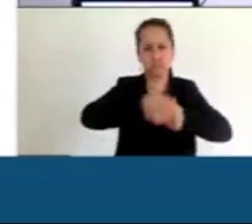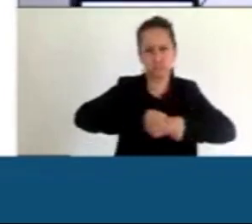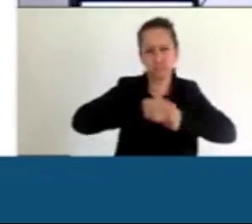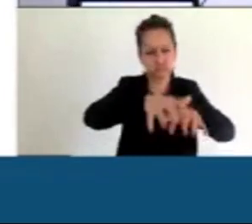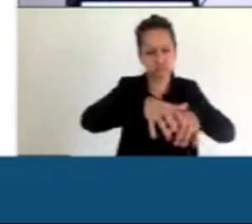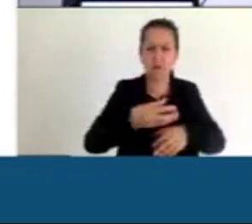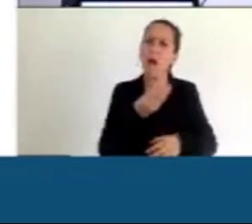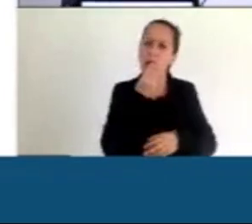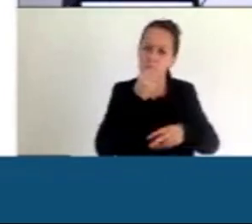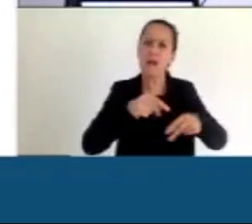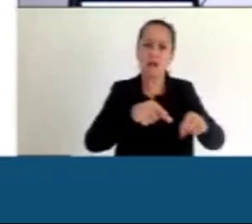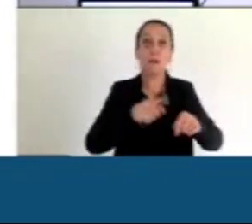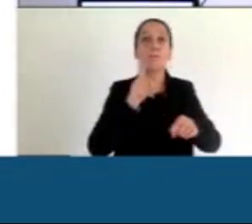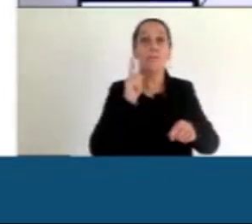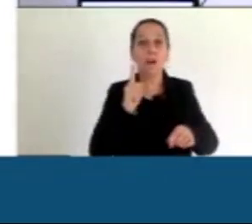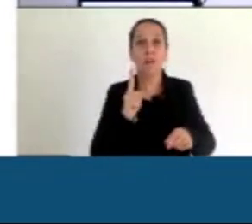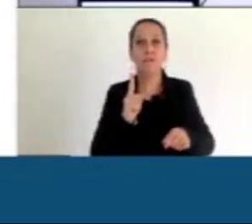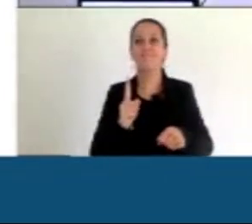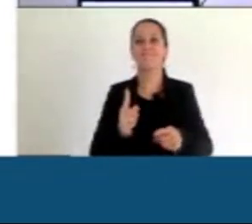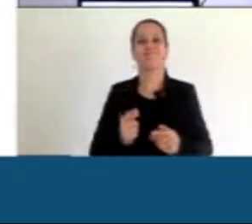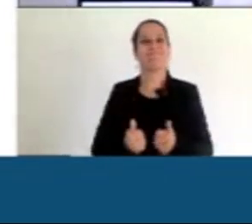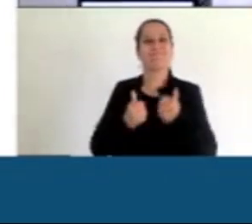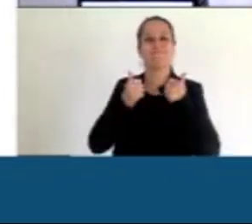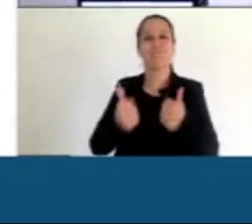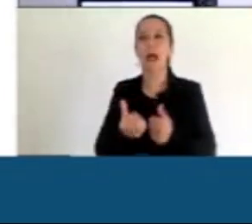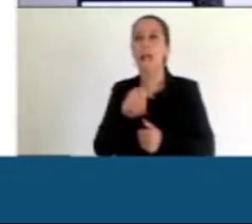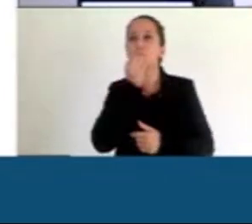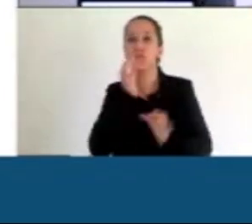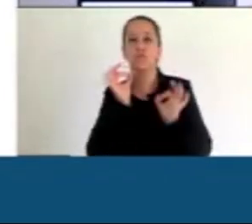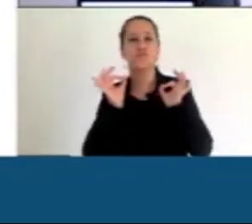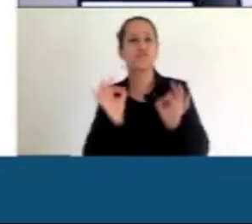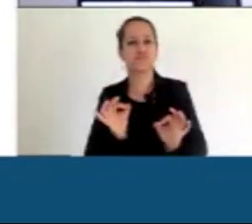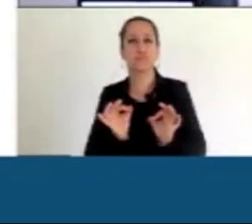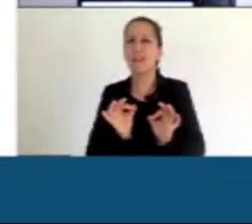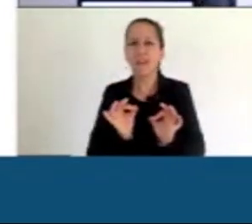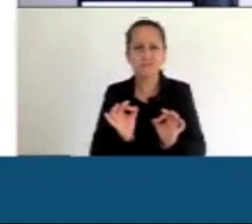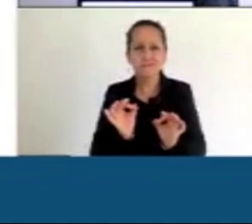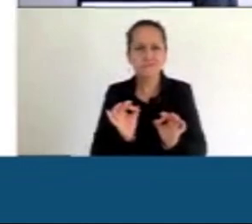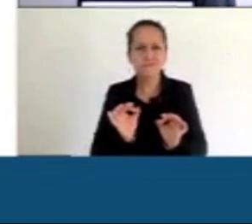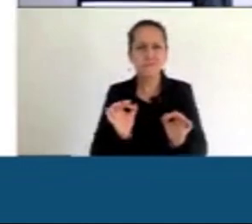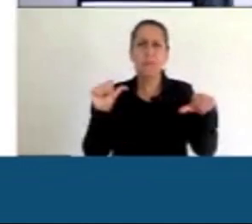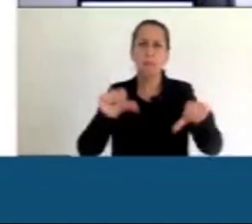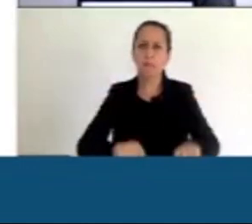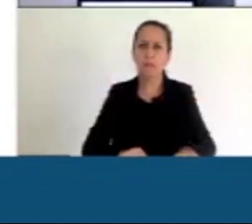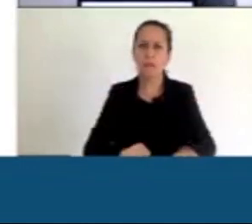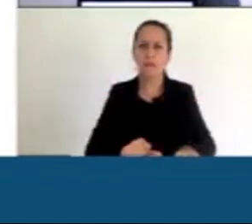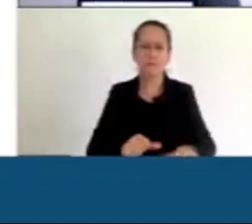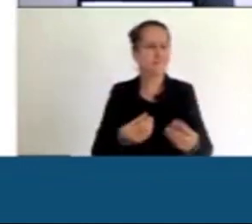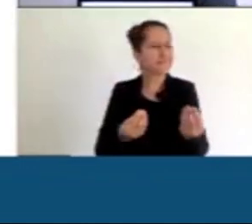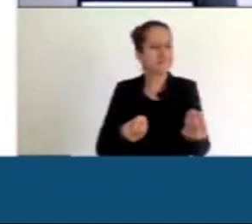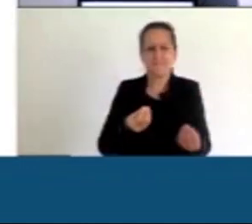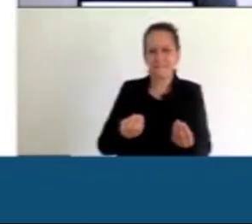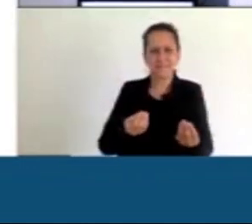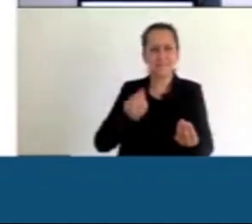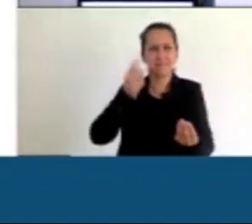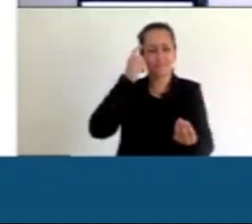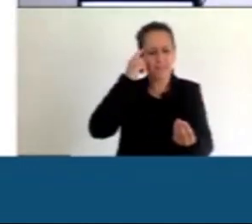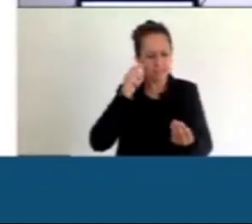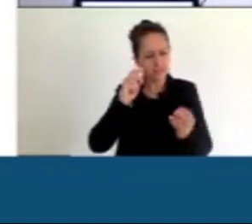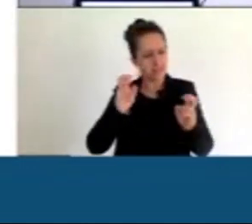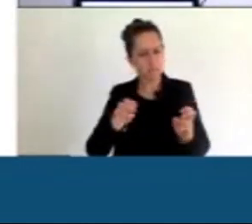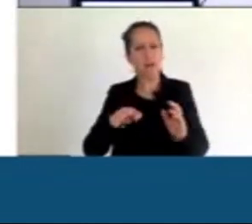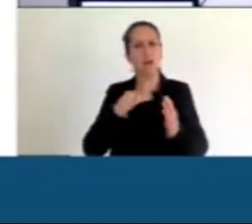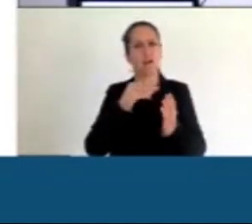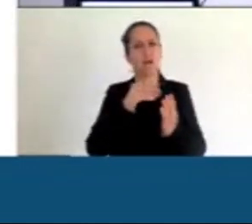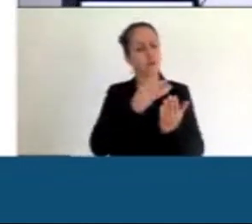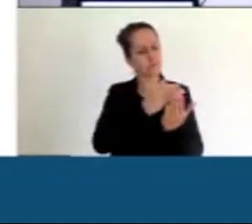es uno de temas más importantes. Y por eso, esta es la propuesta de nosotros. Y los invito a cómo razonamos una cooperación renovada, cómo hacemos